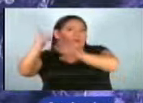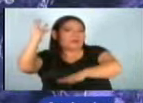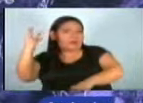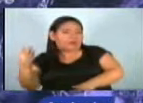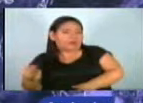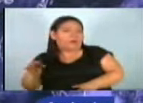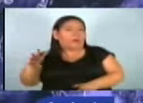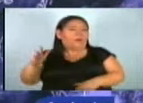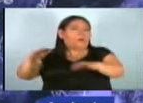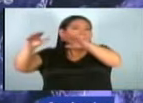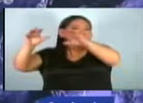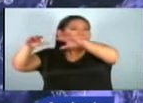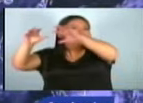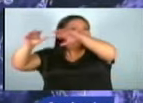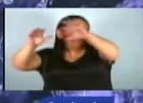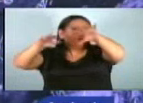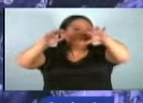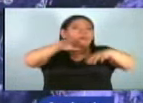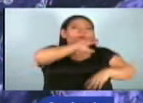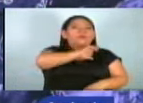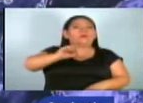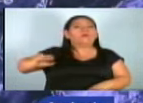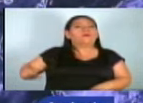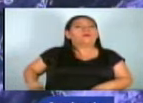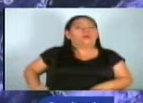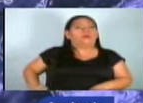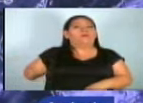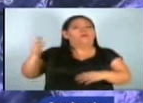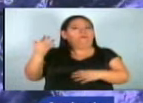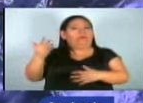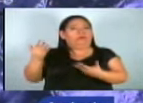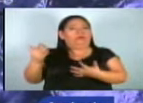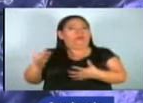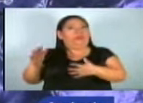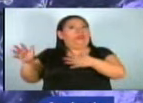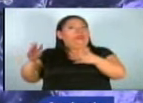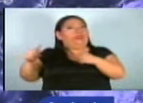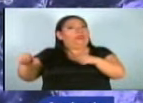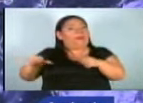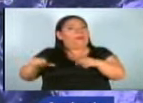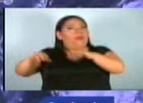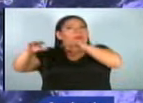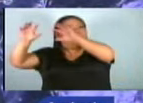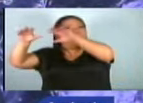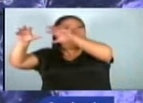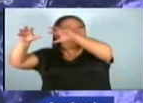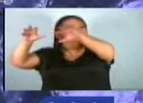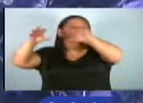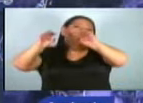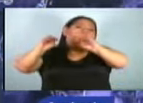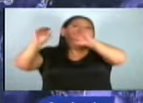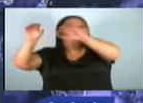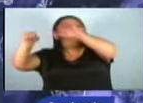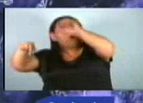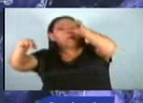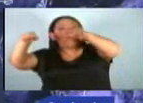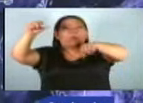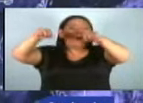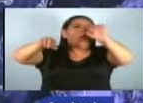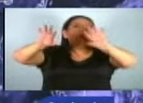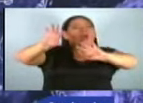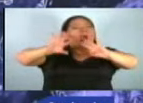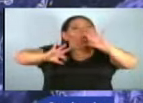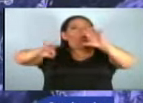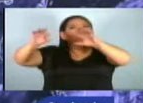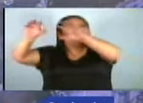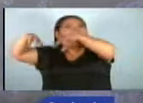estaría llegando a territorio salvadoreño. Esto siempre depende de la velocidad de movimiento de la onda. Tenemos a veces algunos sistemas que tienden a